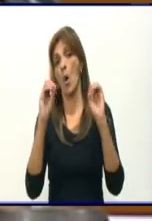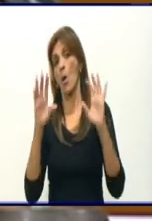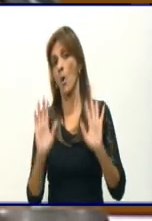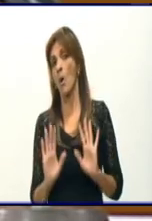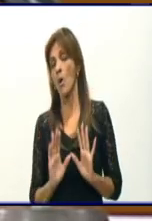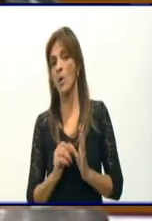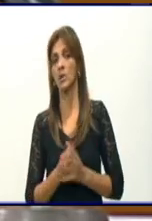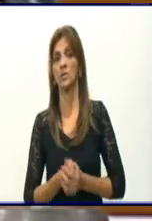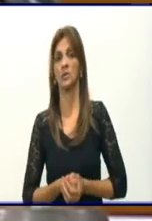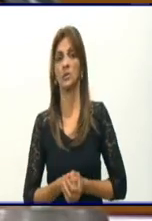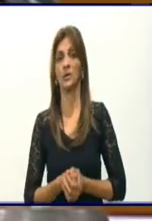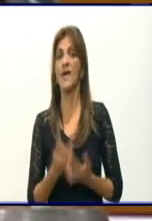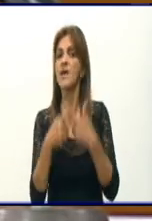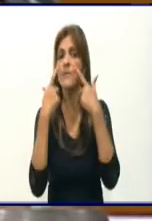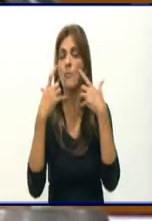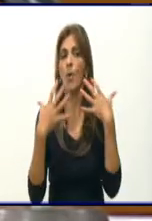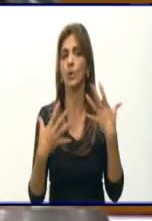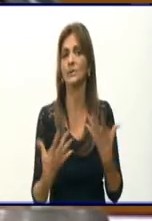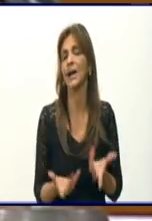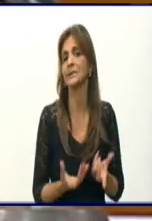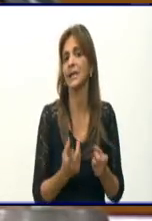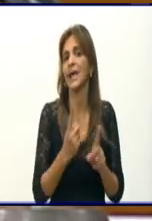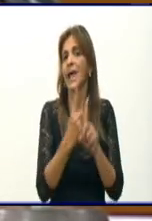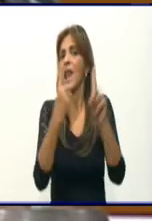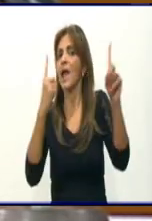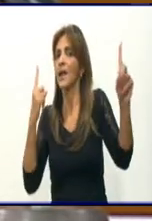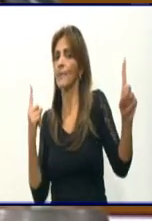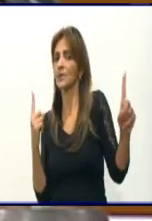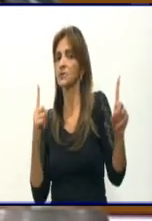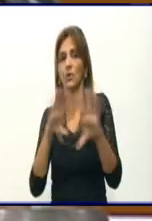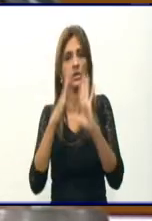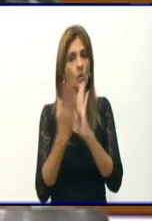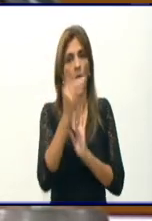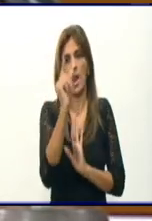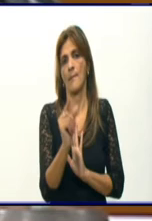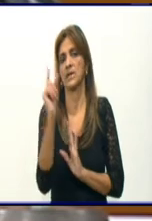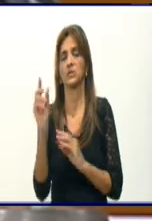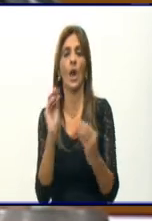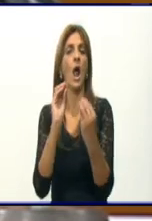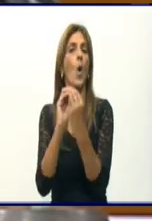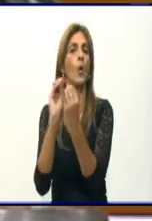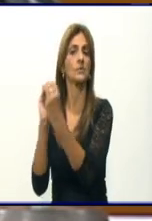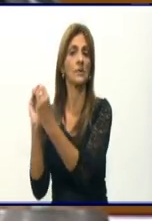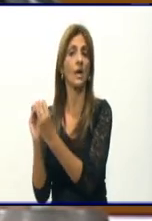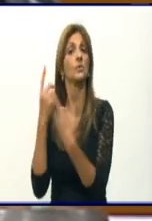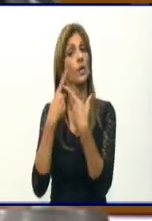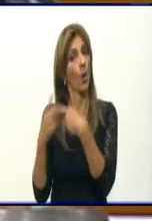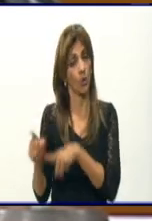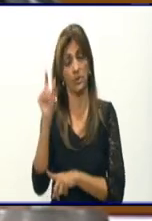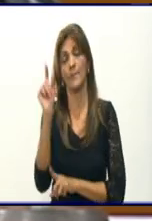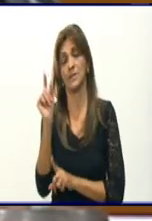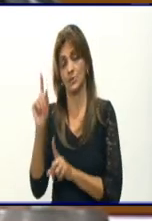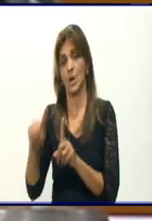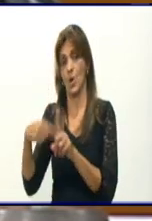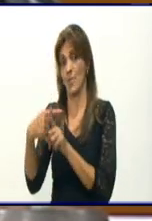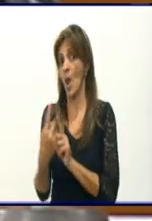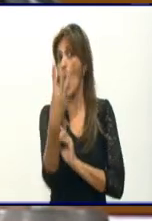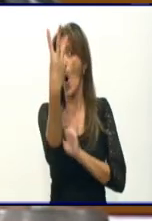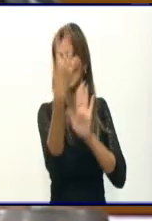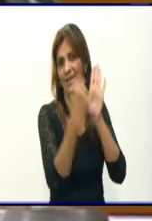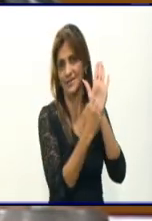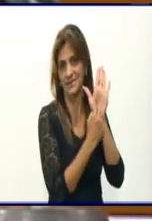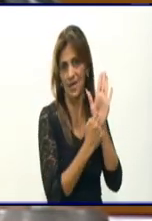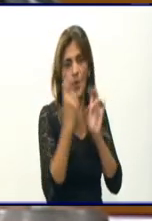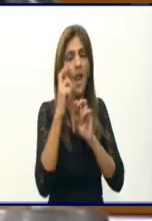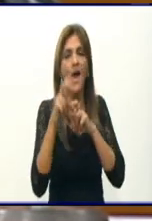camas, pero es importante el aislamiento de todos los casos, el aislamiento. Lo tercero es la investigación